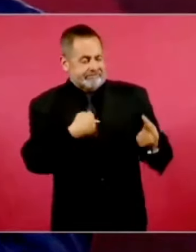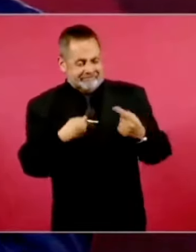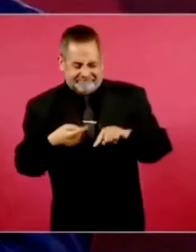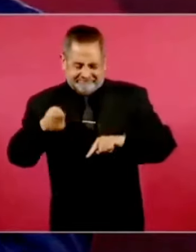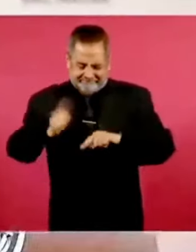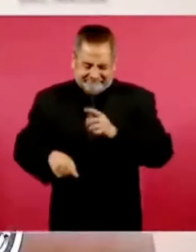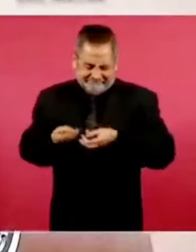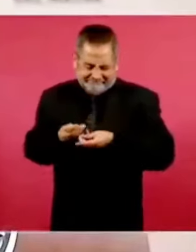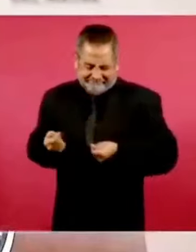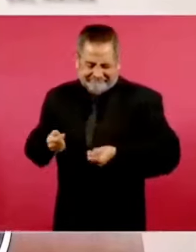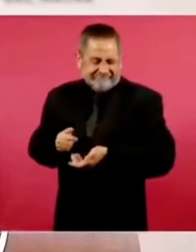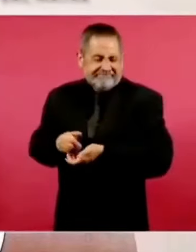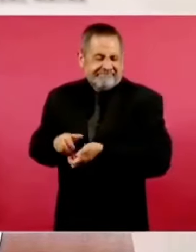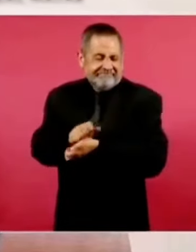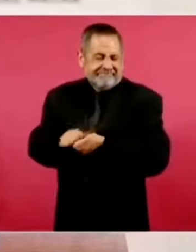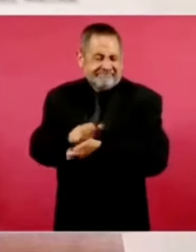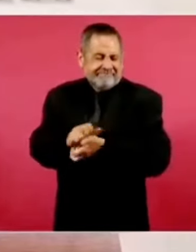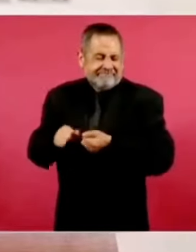peje.